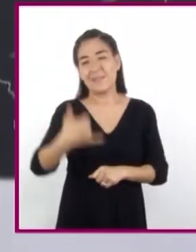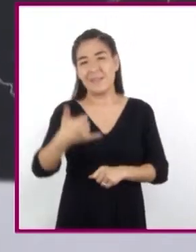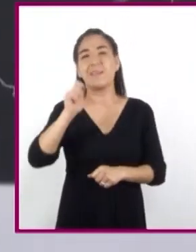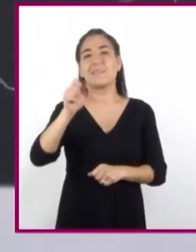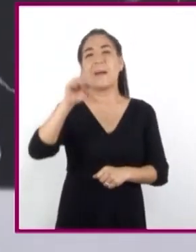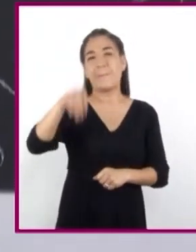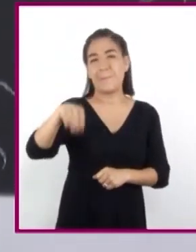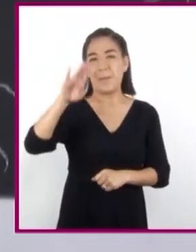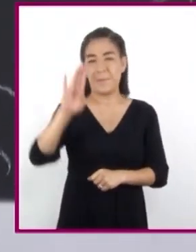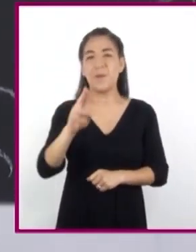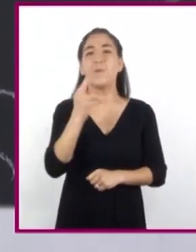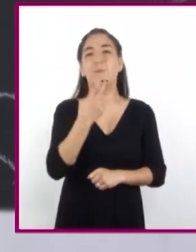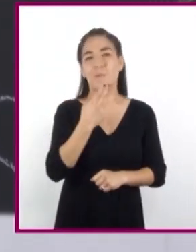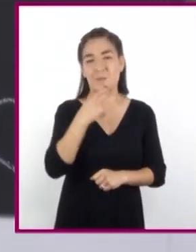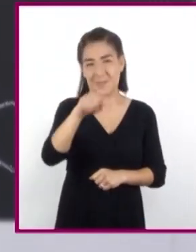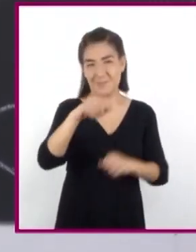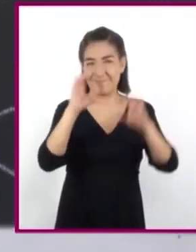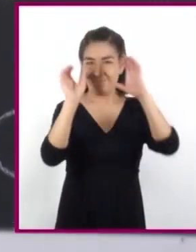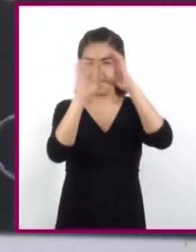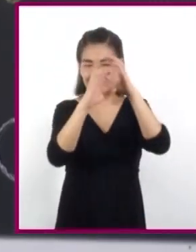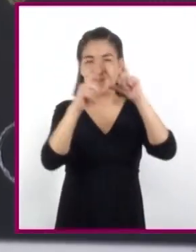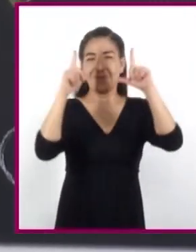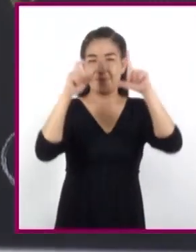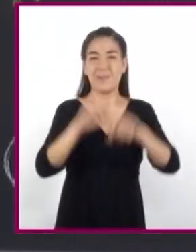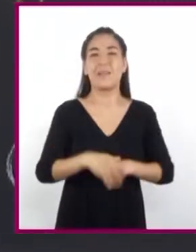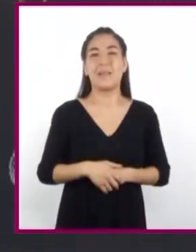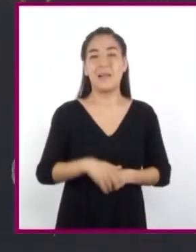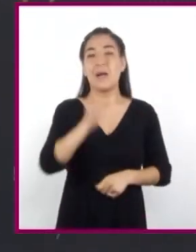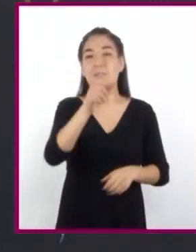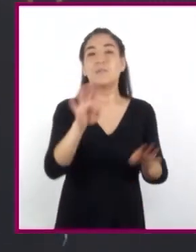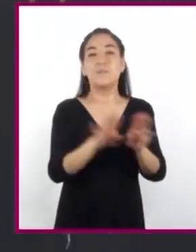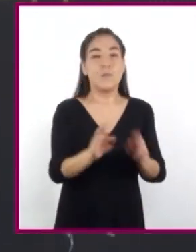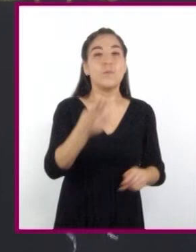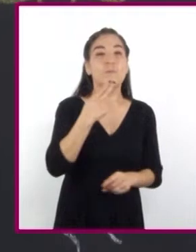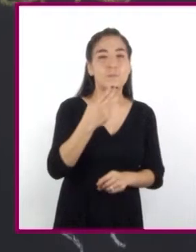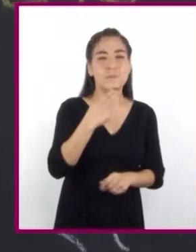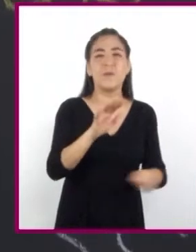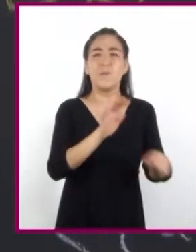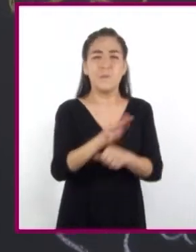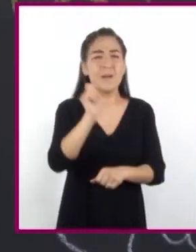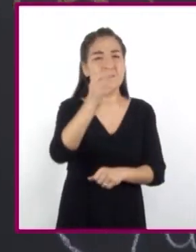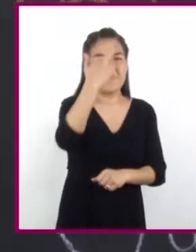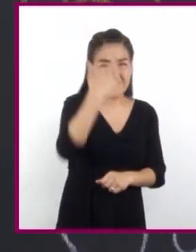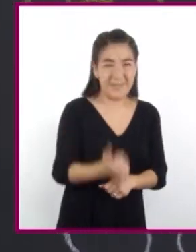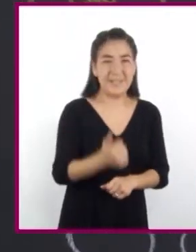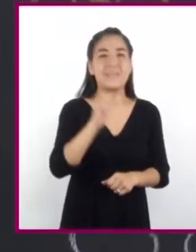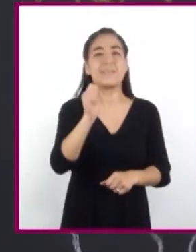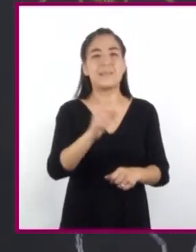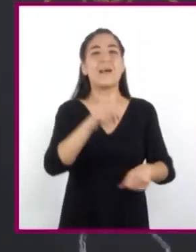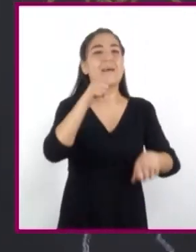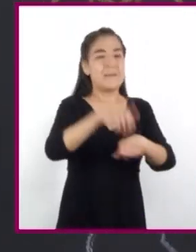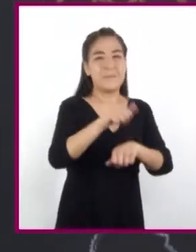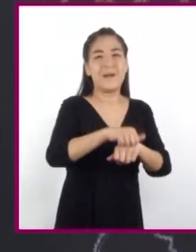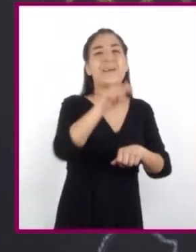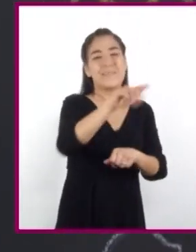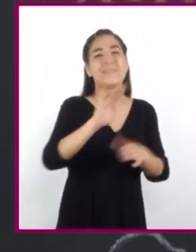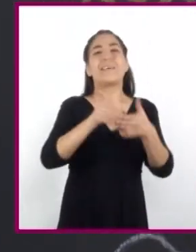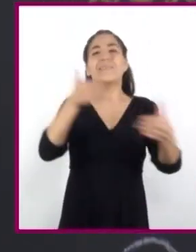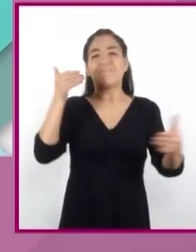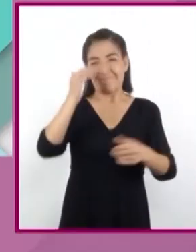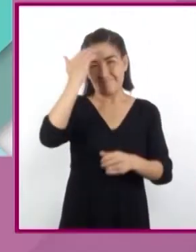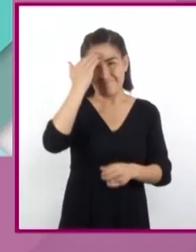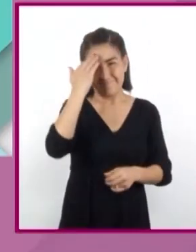megabytes que se ocupan en la cámara. Al establecer la razón, observamos que la constante ya la conociamos desde un inicio.